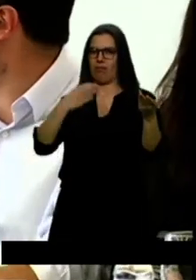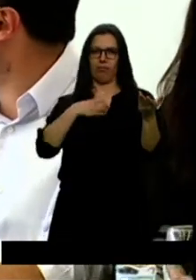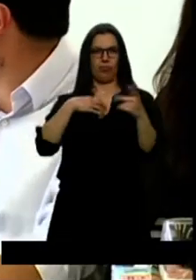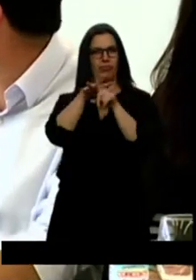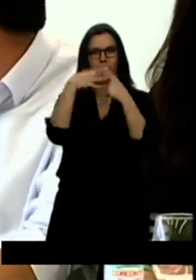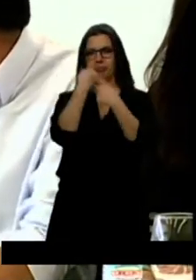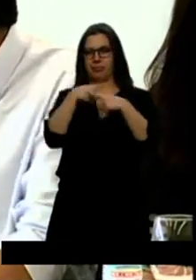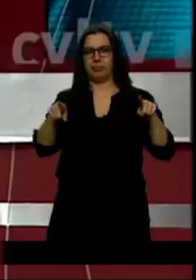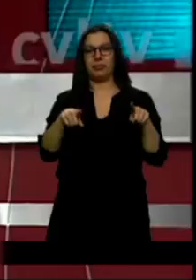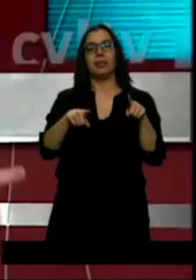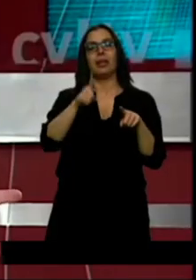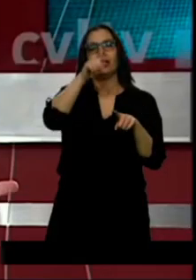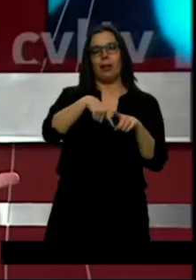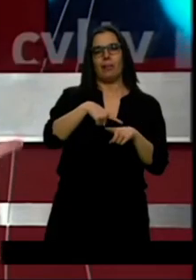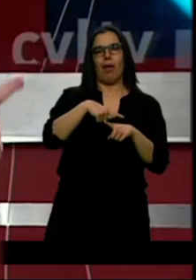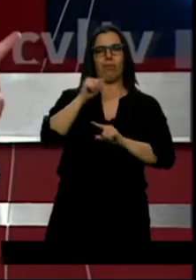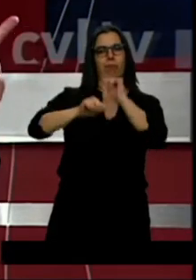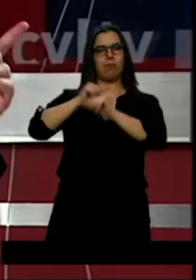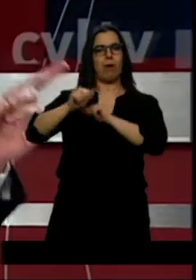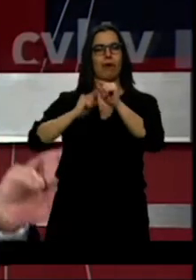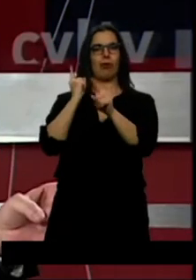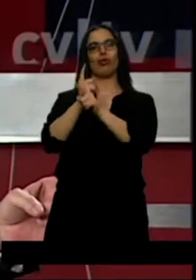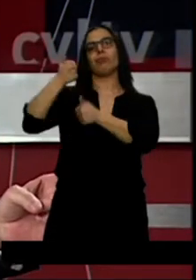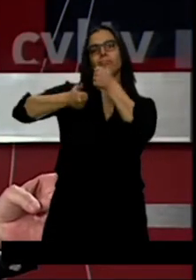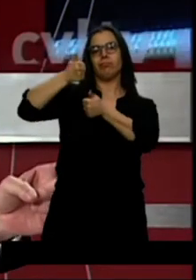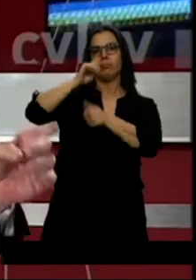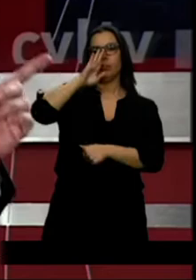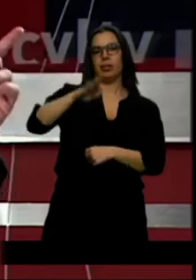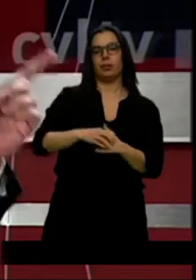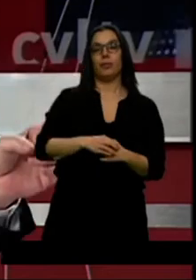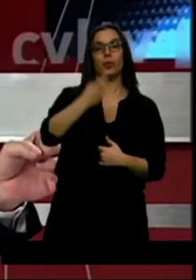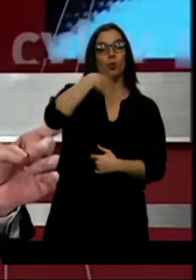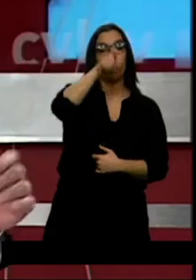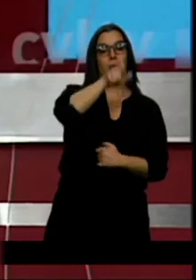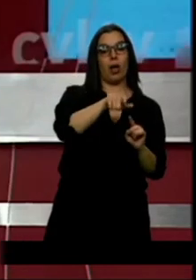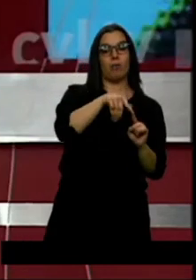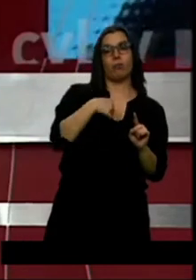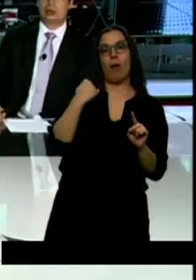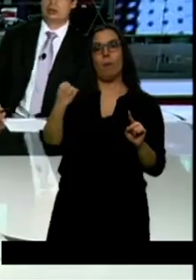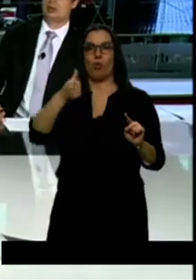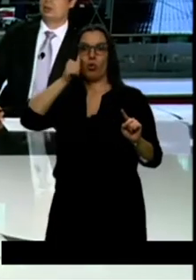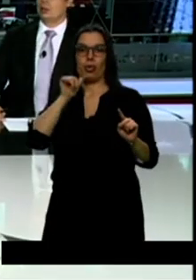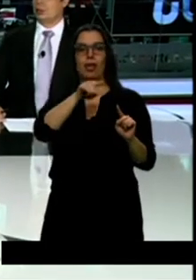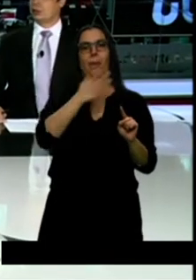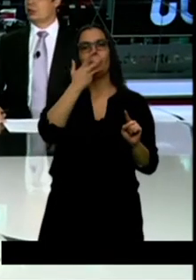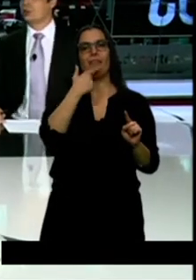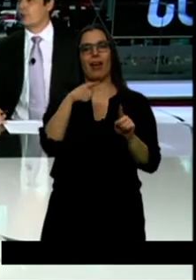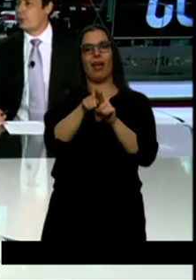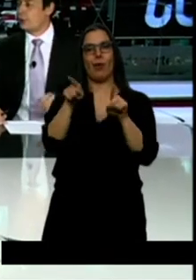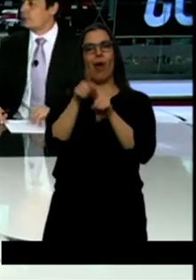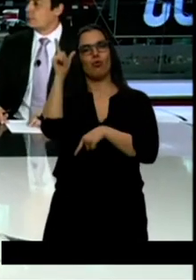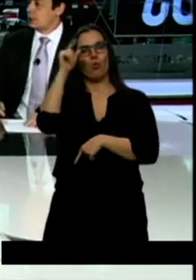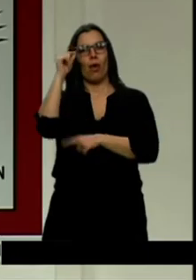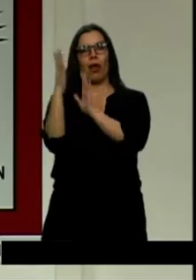rivales más directos. Luis Tudanca es el apoyo de Pedro Sánchez y prefiere pactar con Junqueras. Entre sus compromisos como